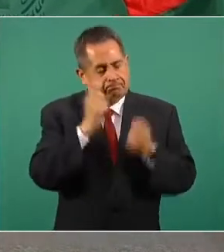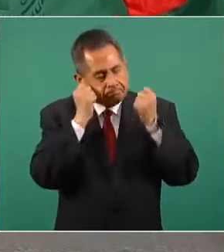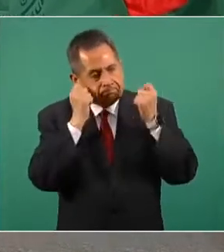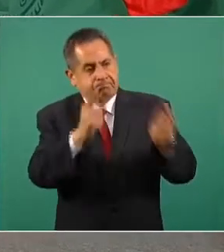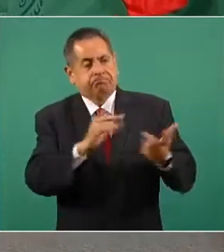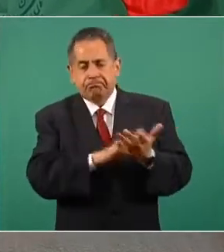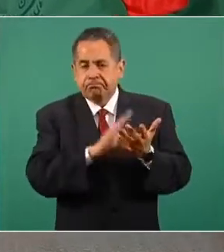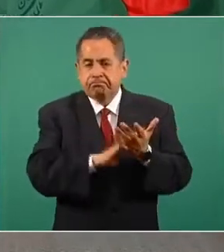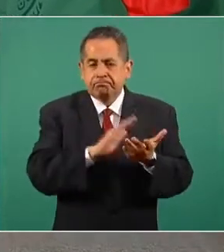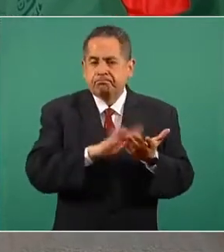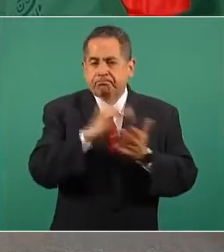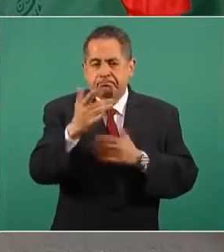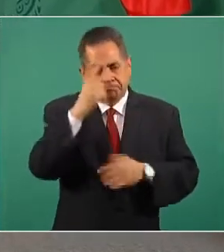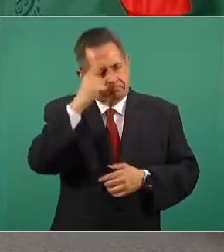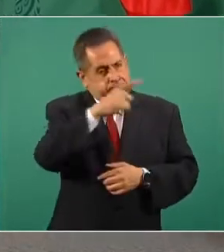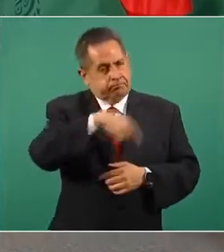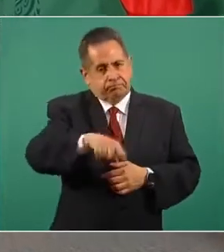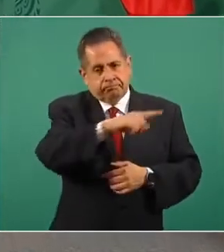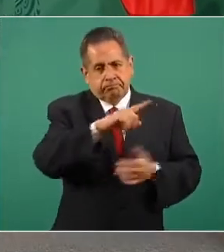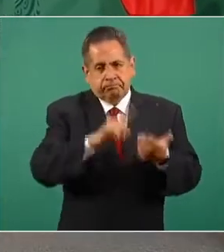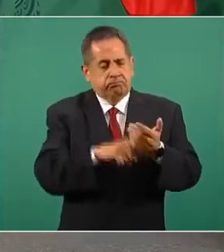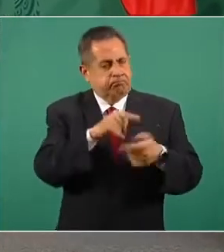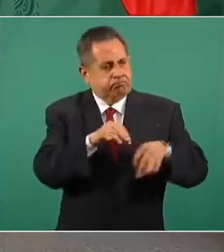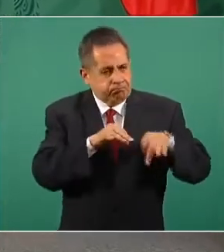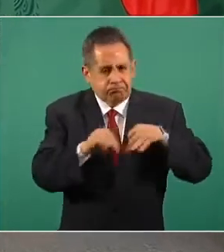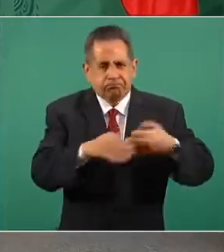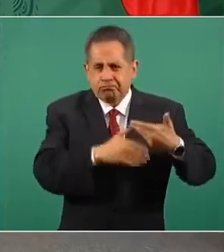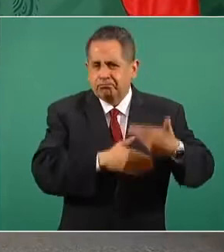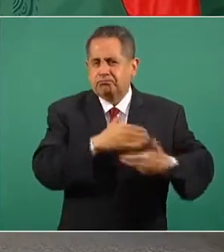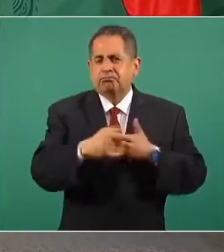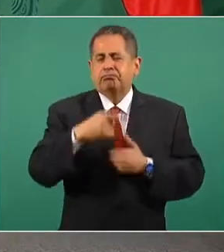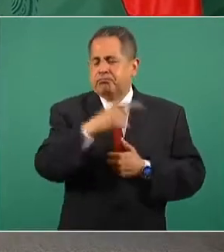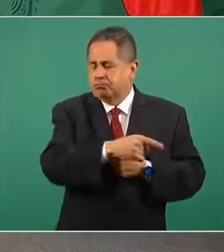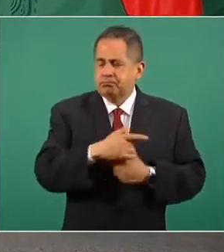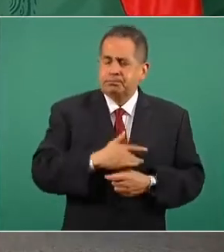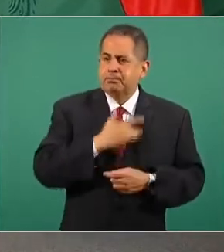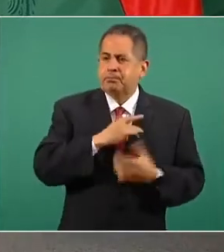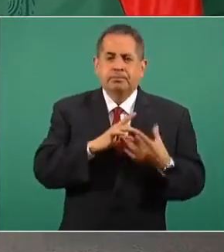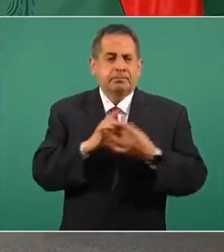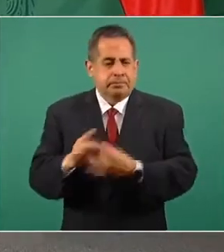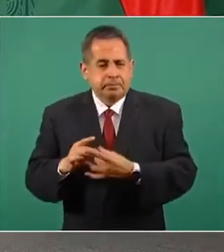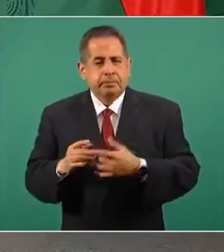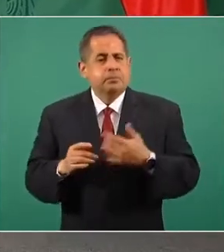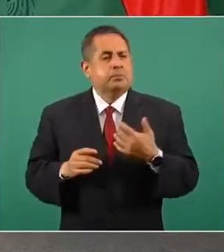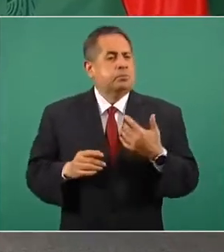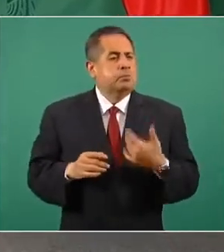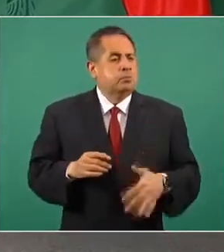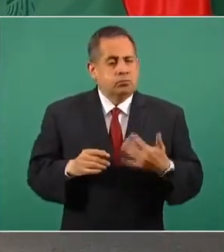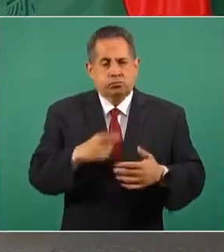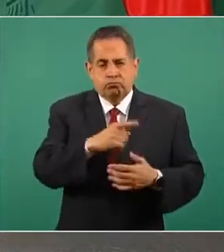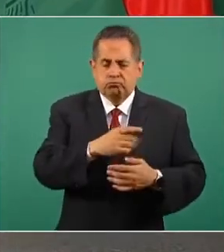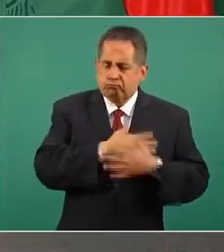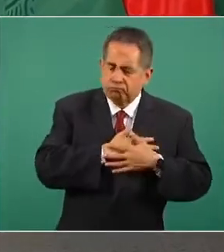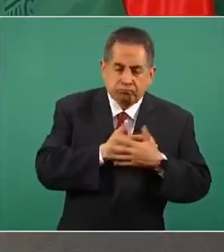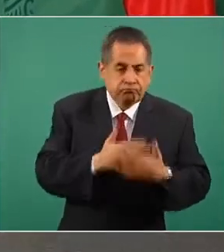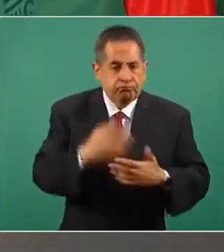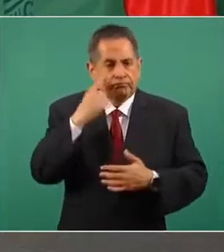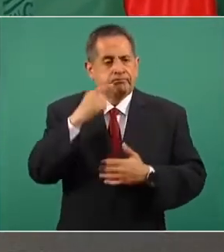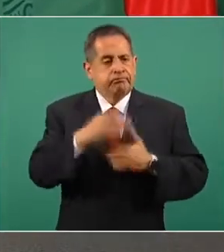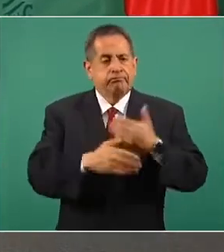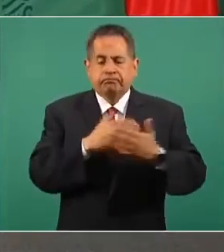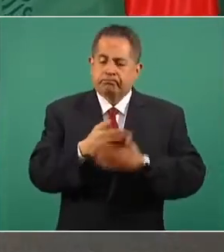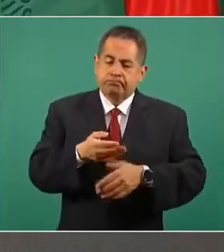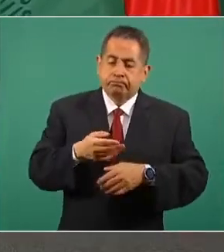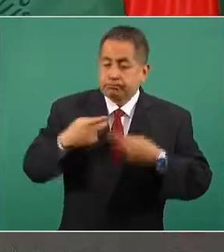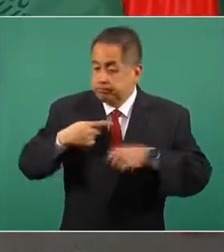a todos ellos por su trabajo, por su solidaridad y por su entrega a los